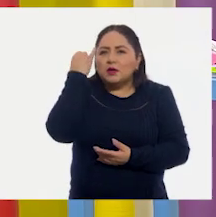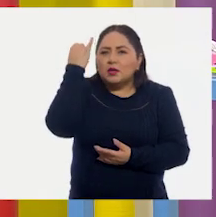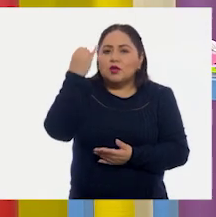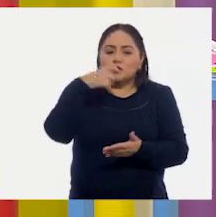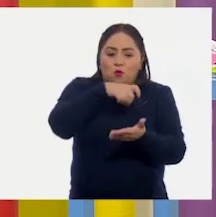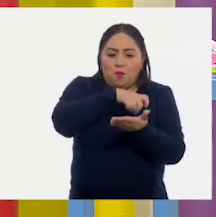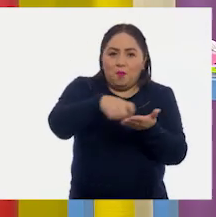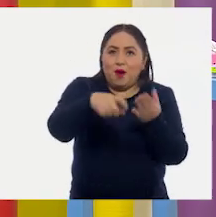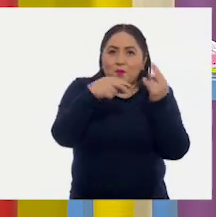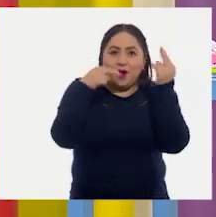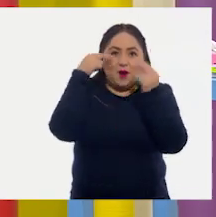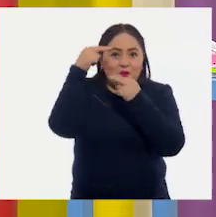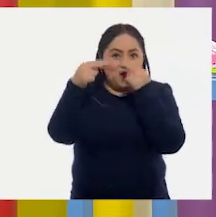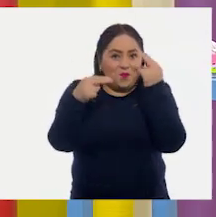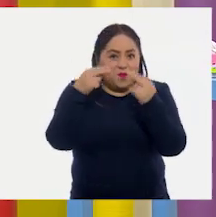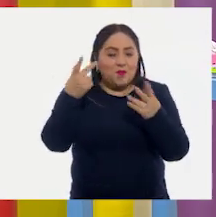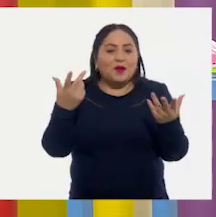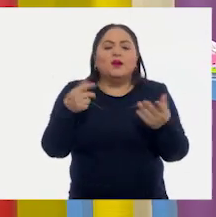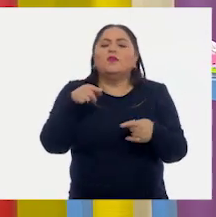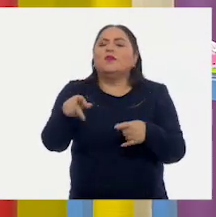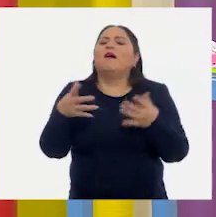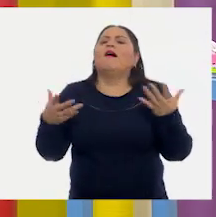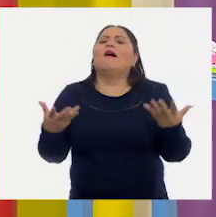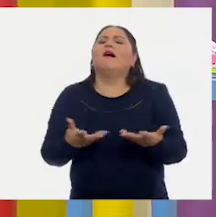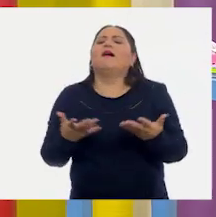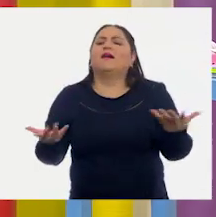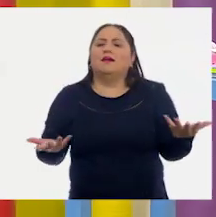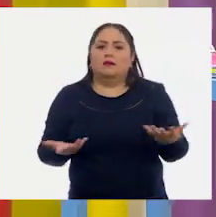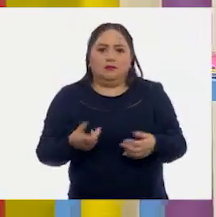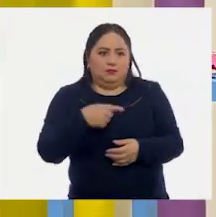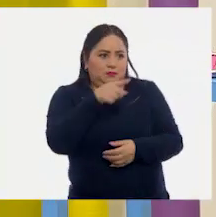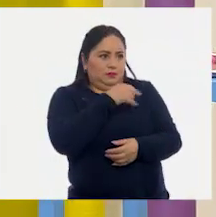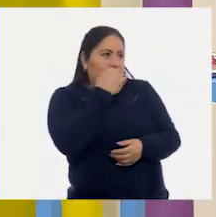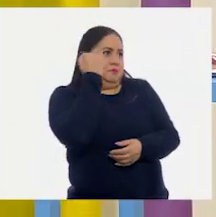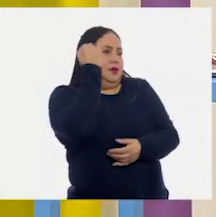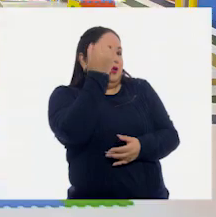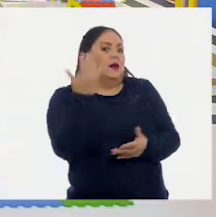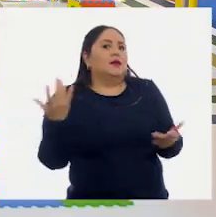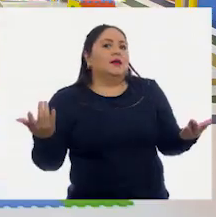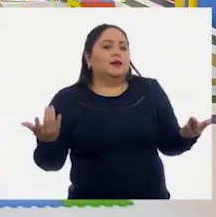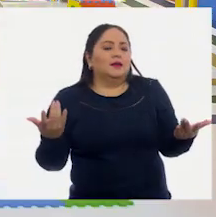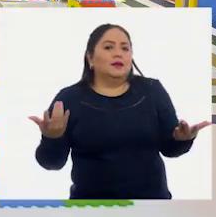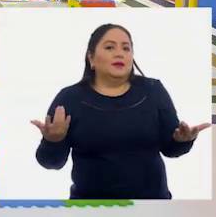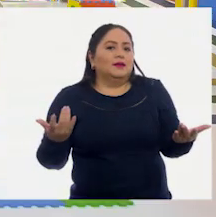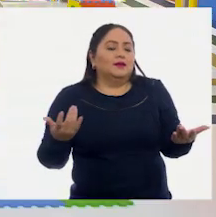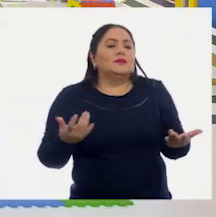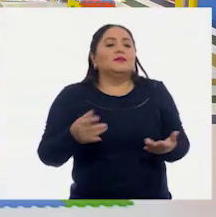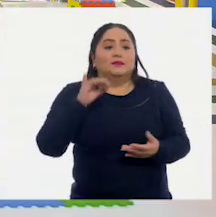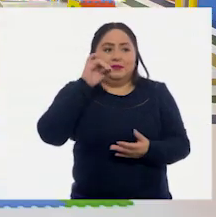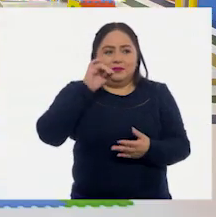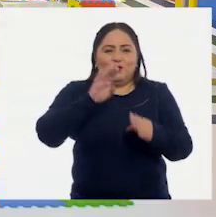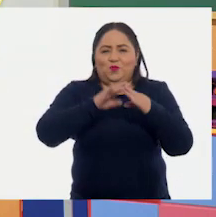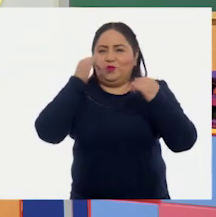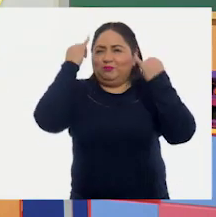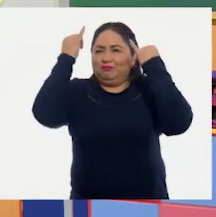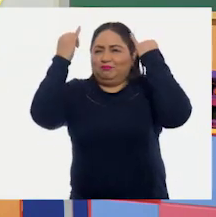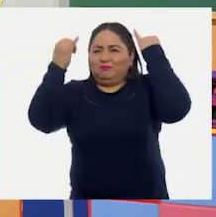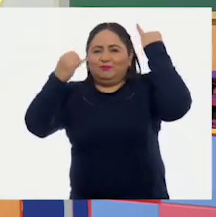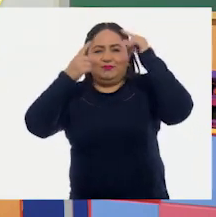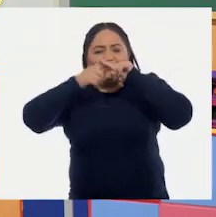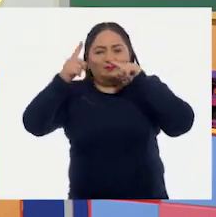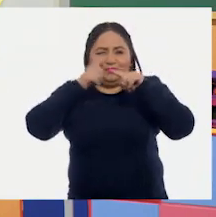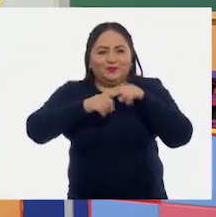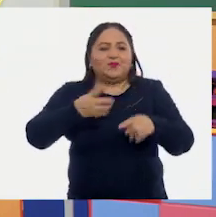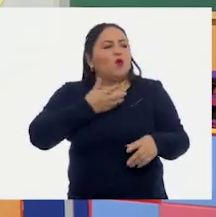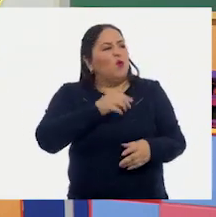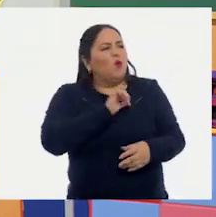comprar una nube? ¿Qué harías con ella? Imagínatelo. ¿Verdad que hace que vuele la imaginación? ¿Qué harías tú?